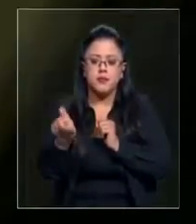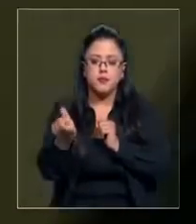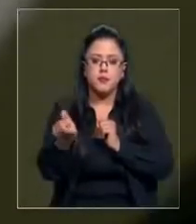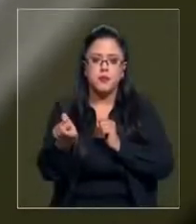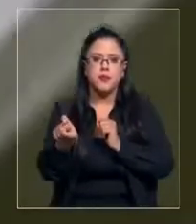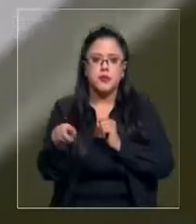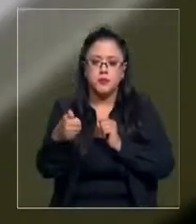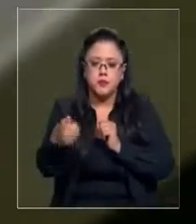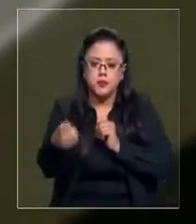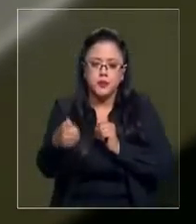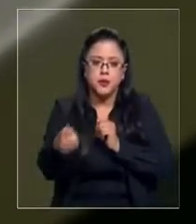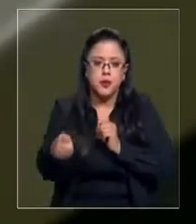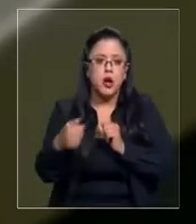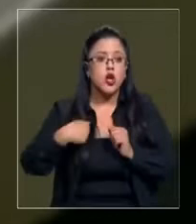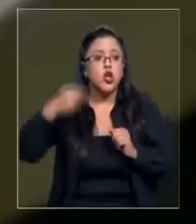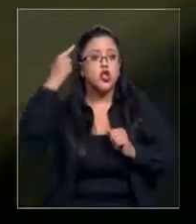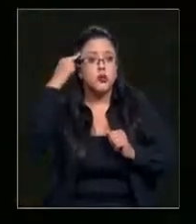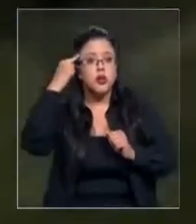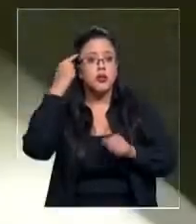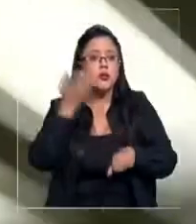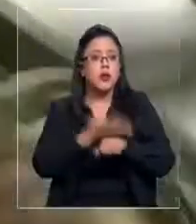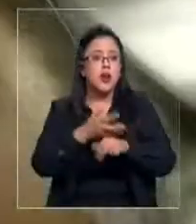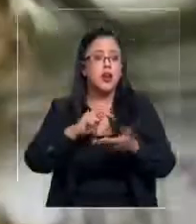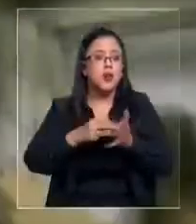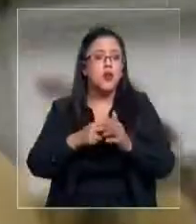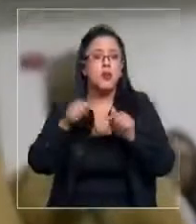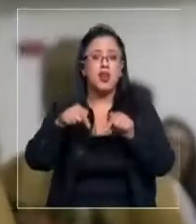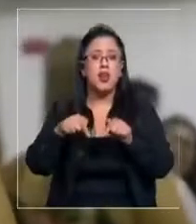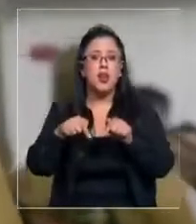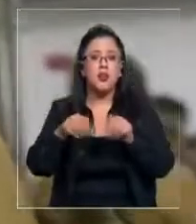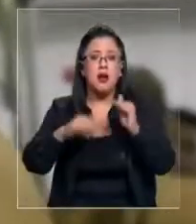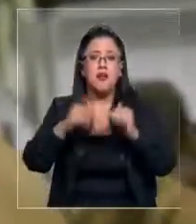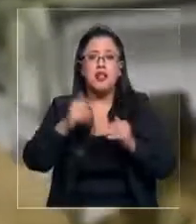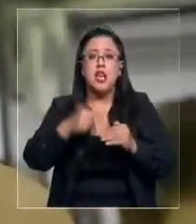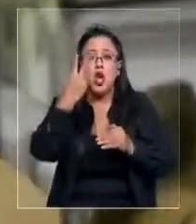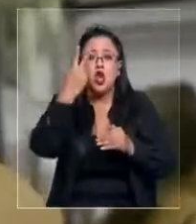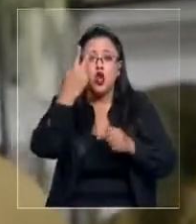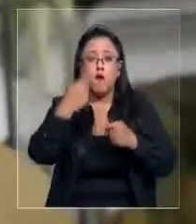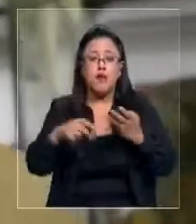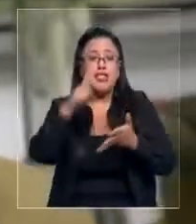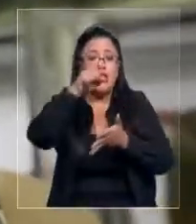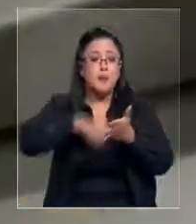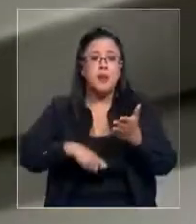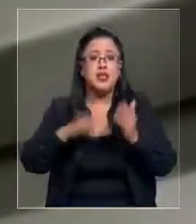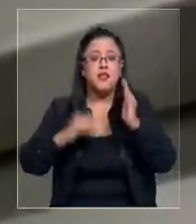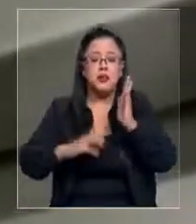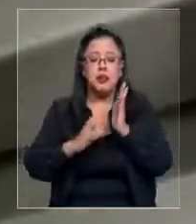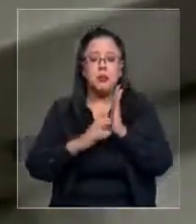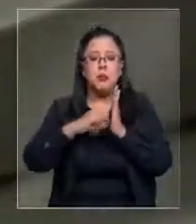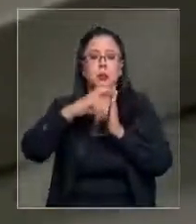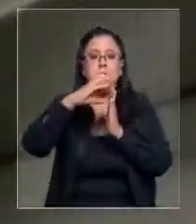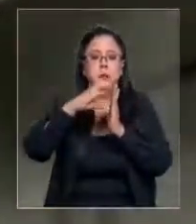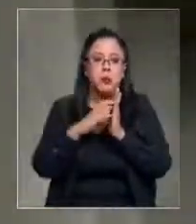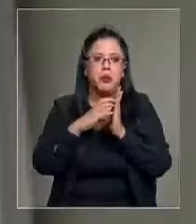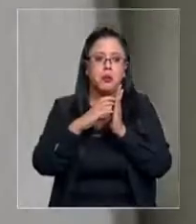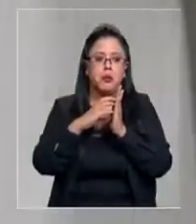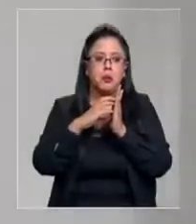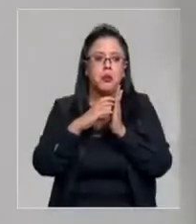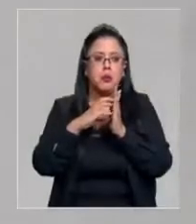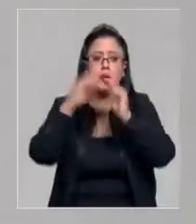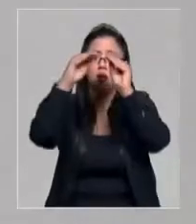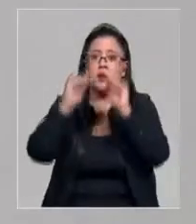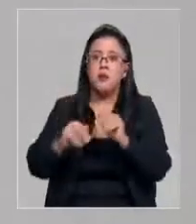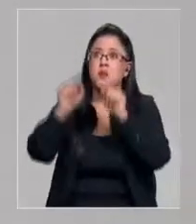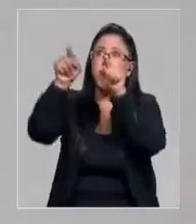Yo creo que tenemos fallas, no menos de dos veces al mes, fallas que quedan detenidos. Era igual que acá y dejó de